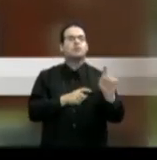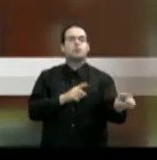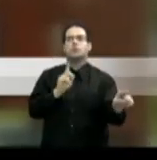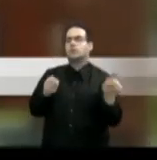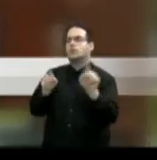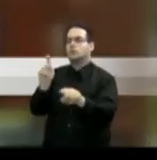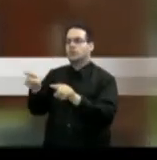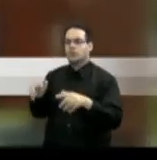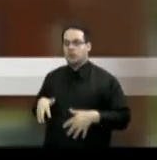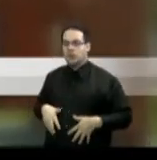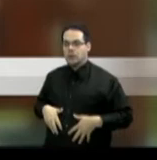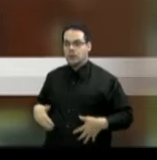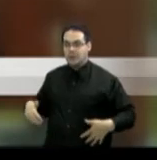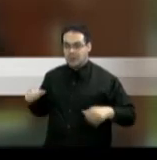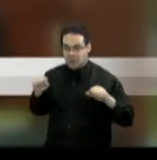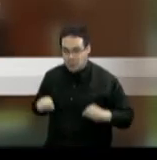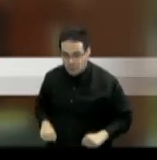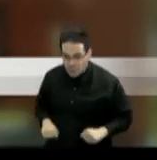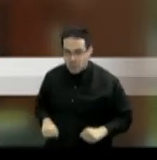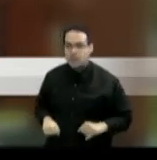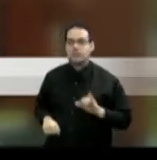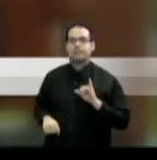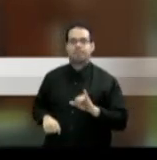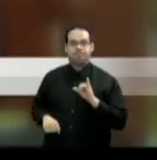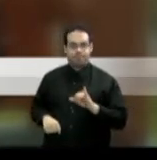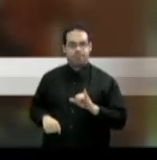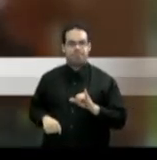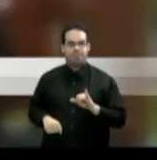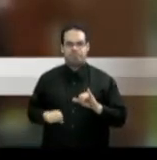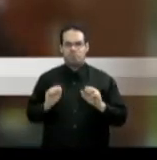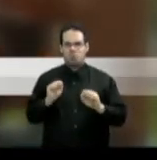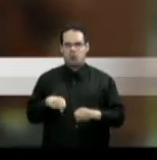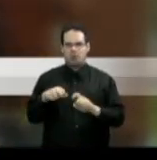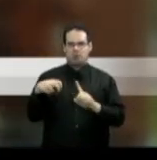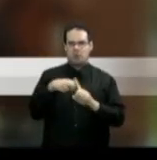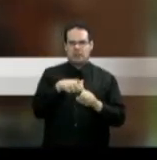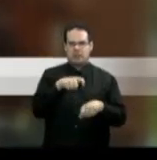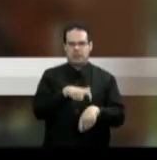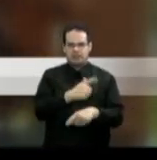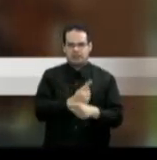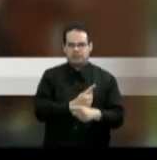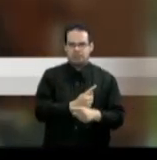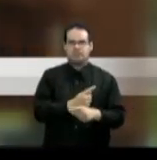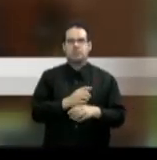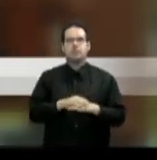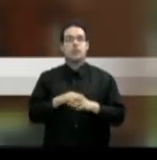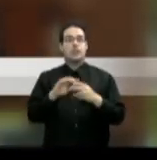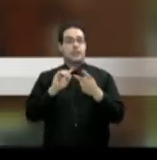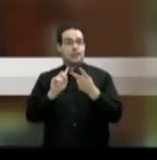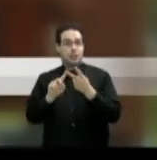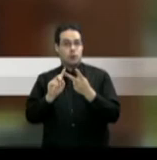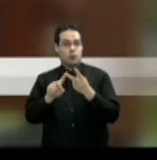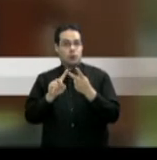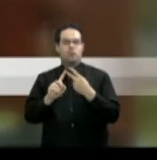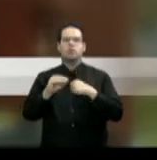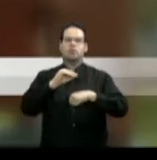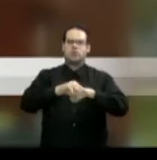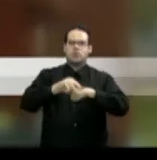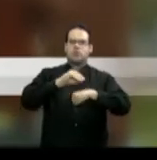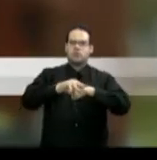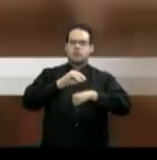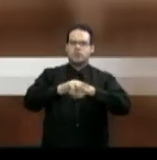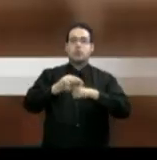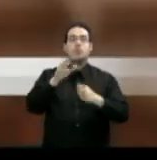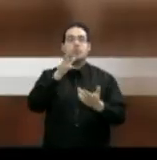con un potencial problema de obesidad infantil la segunda fase es la de orientación donde se le hacen recomendaciones a los